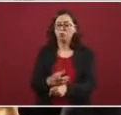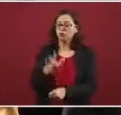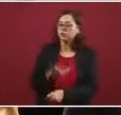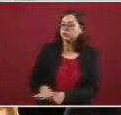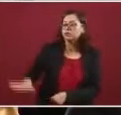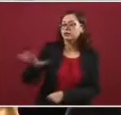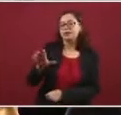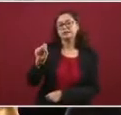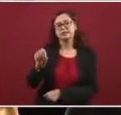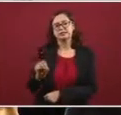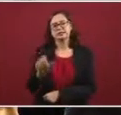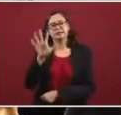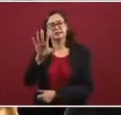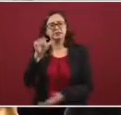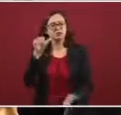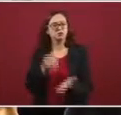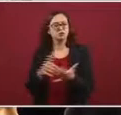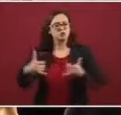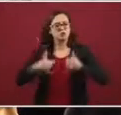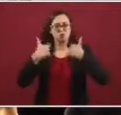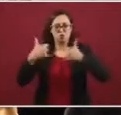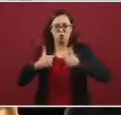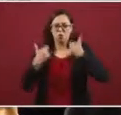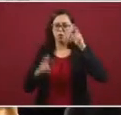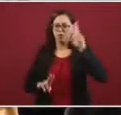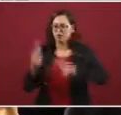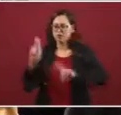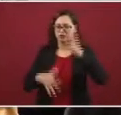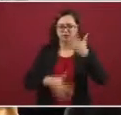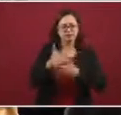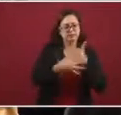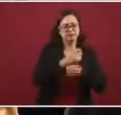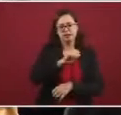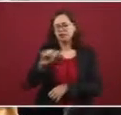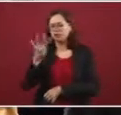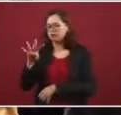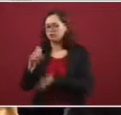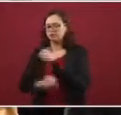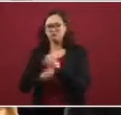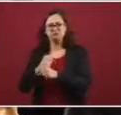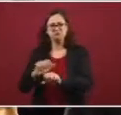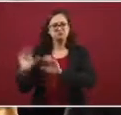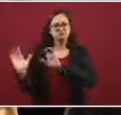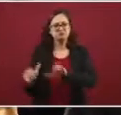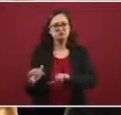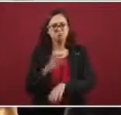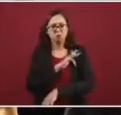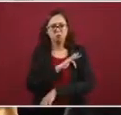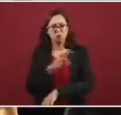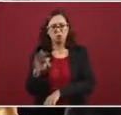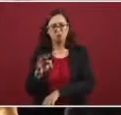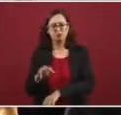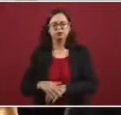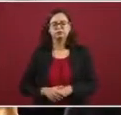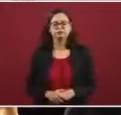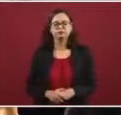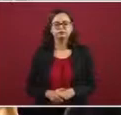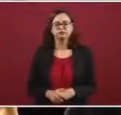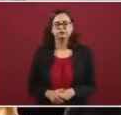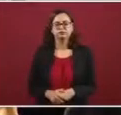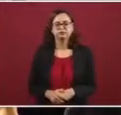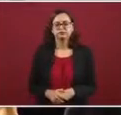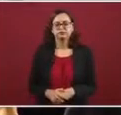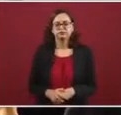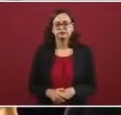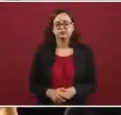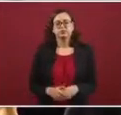mil jóvenes que hay en Naucalpan entre 15 y 19 años. De inmediato promoveremos convenios con